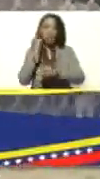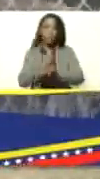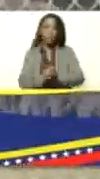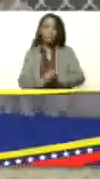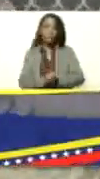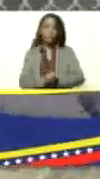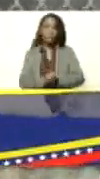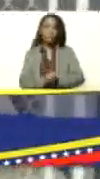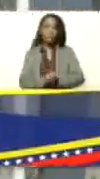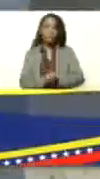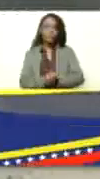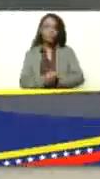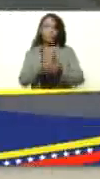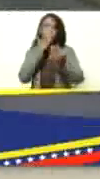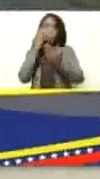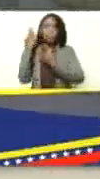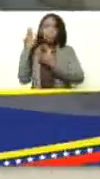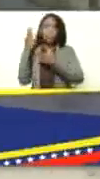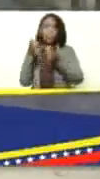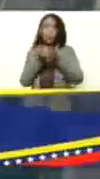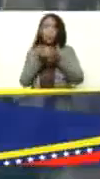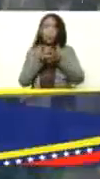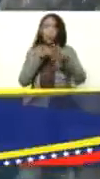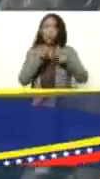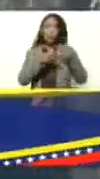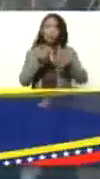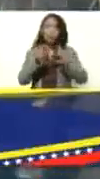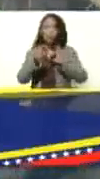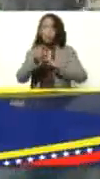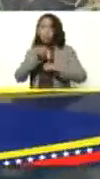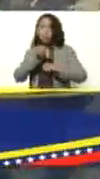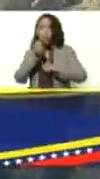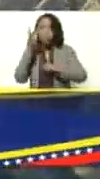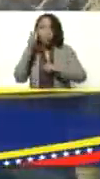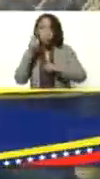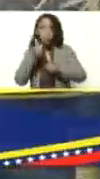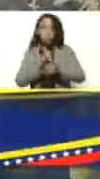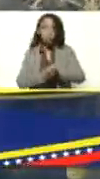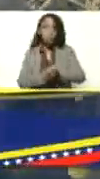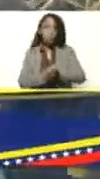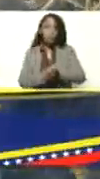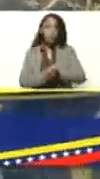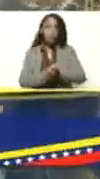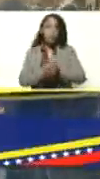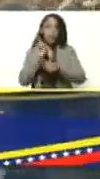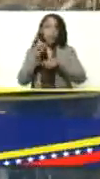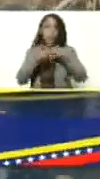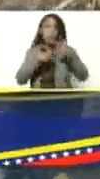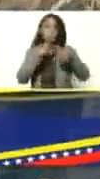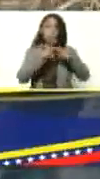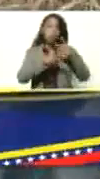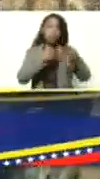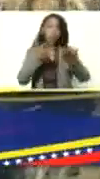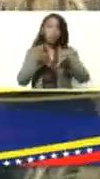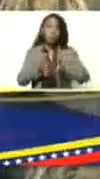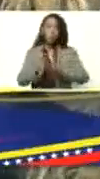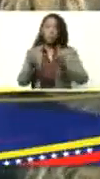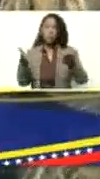dama. Aquí estamos en una unidad de producción... Acércate más el micrófono para que te escuche. Es una unidad de producción que nace del